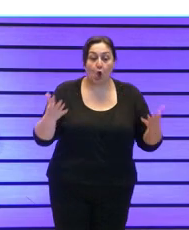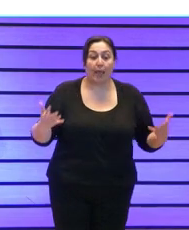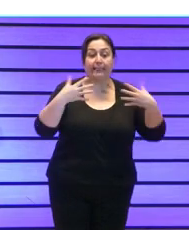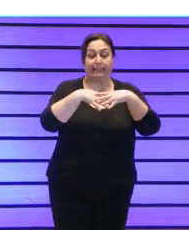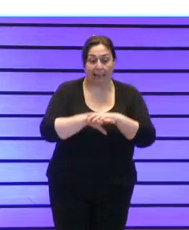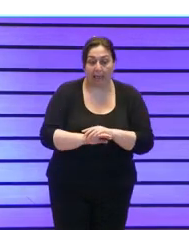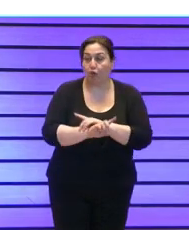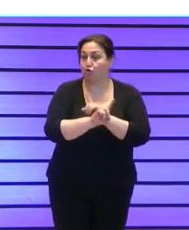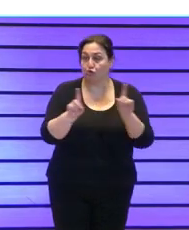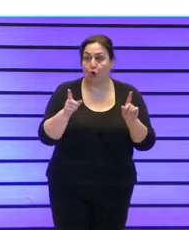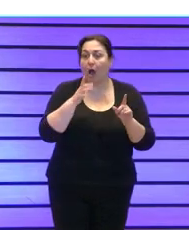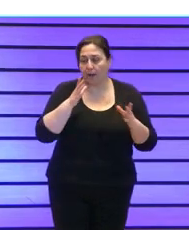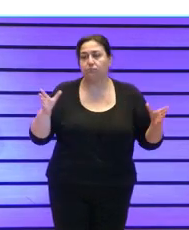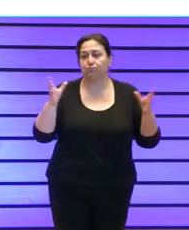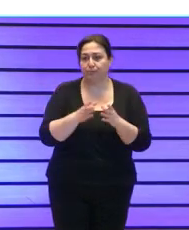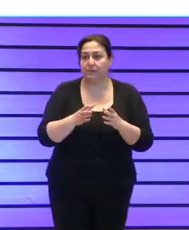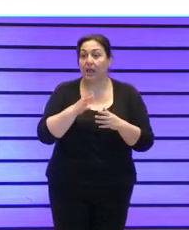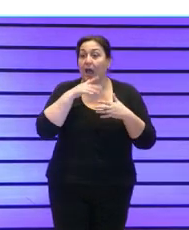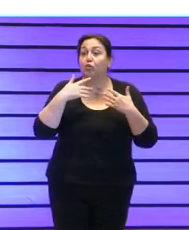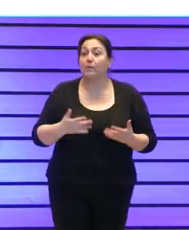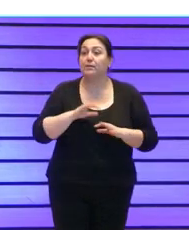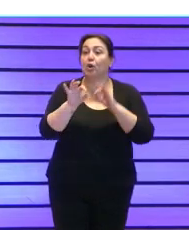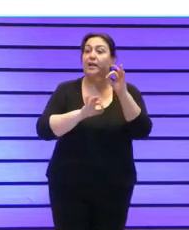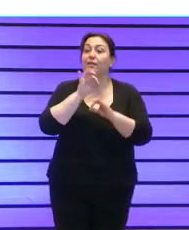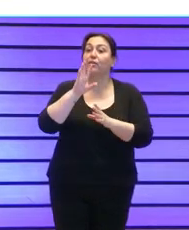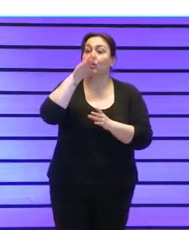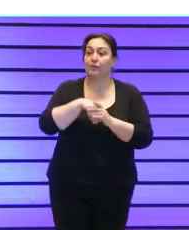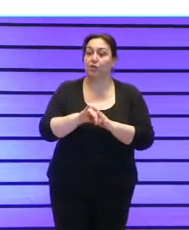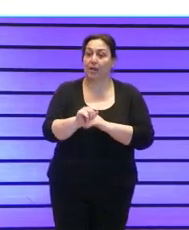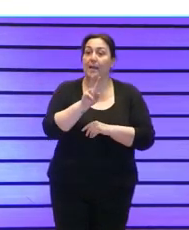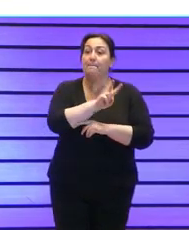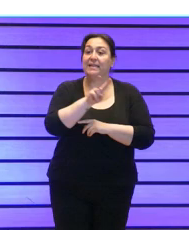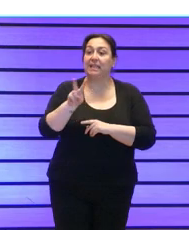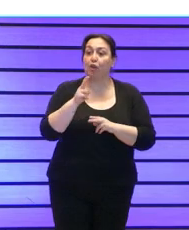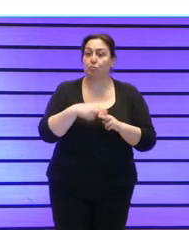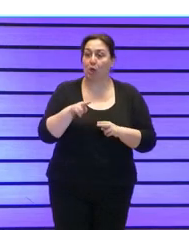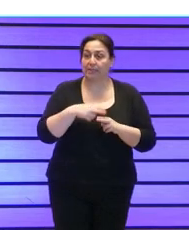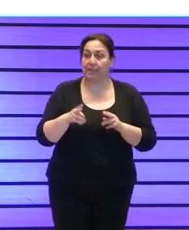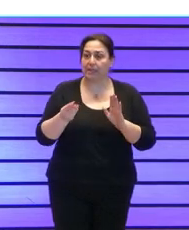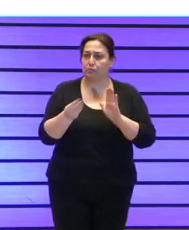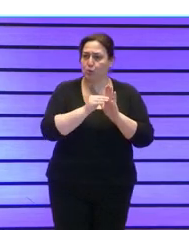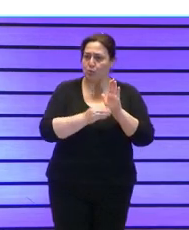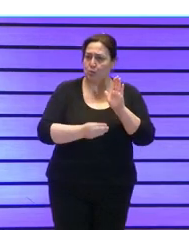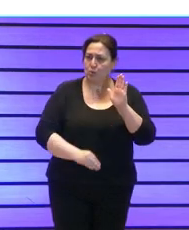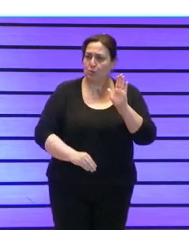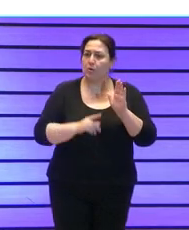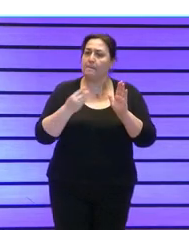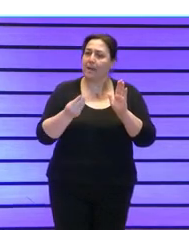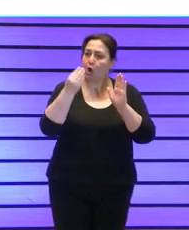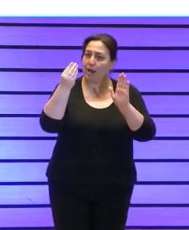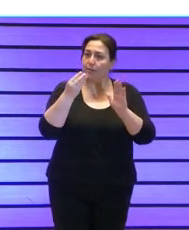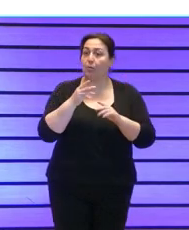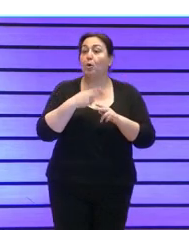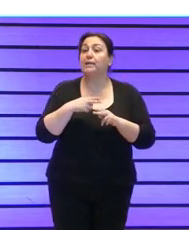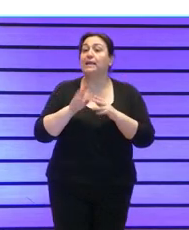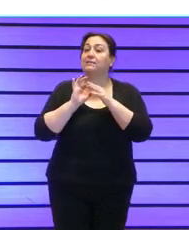sistema actualmente la organización cuenta con 22 políticas que se han ido incorporando y mejorando políticas de buen